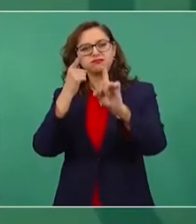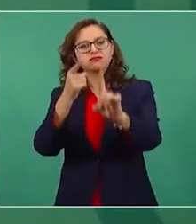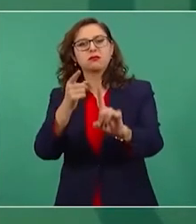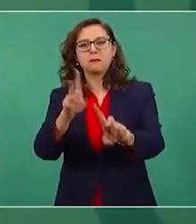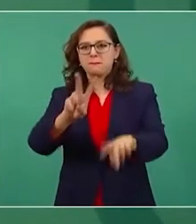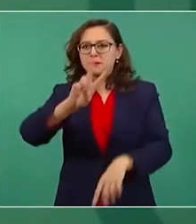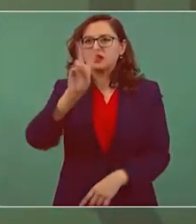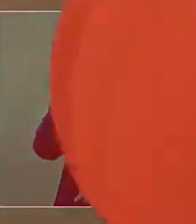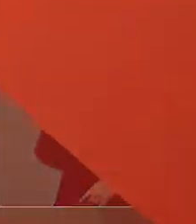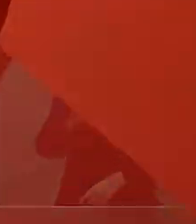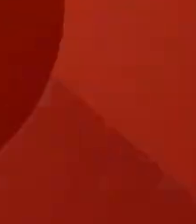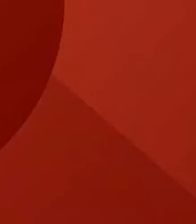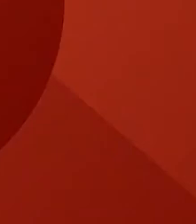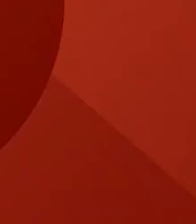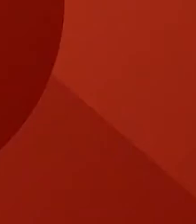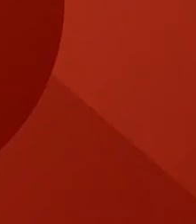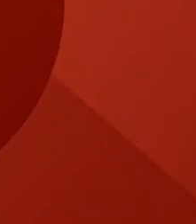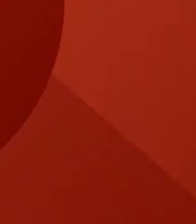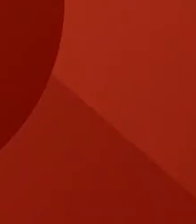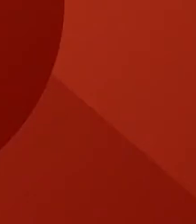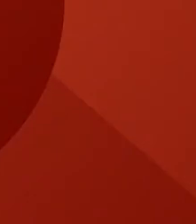ideales, que tengan principios.